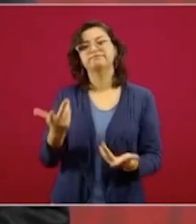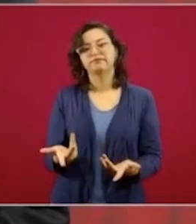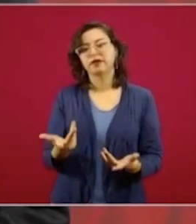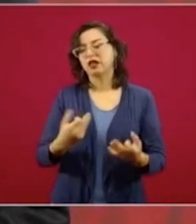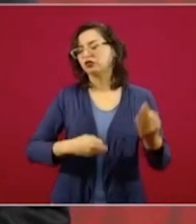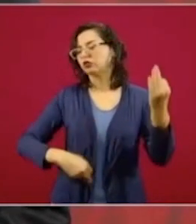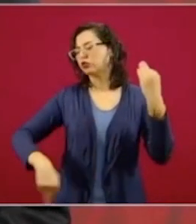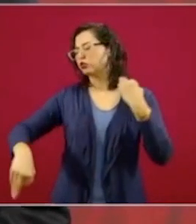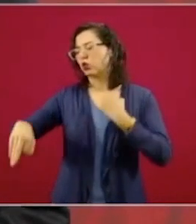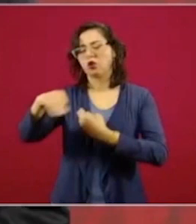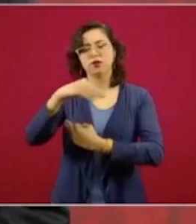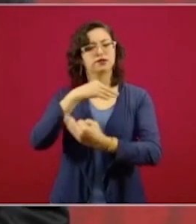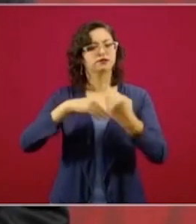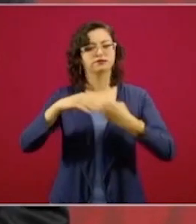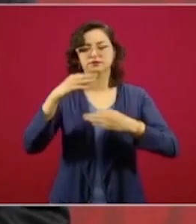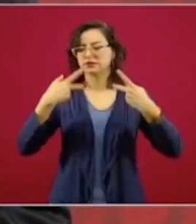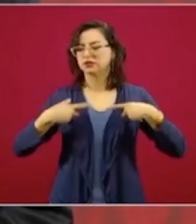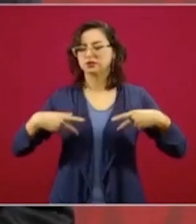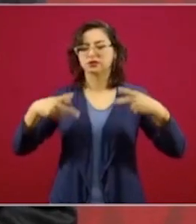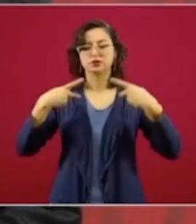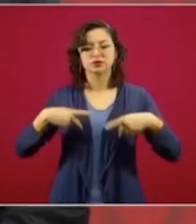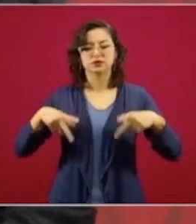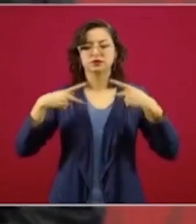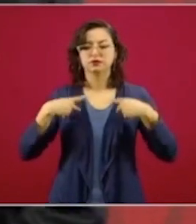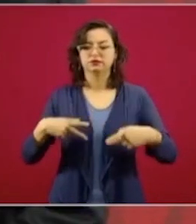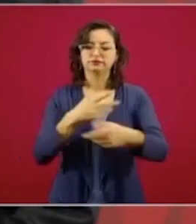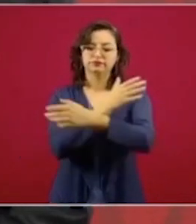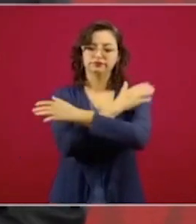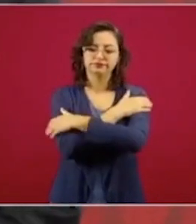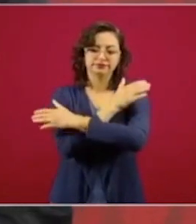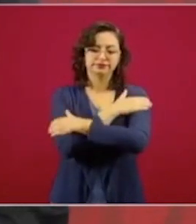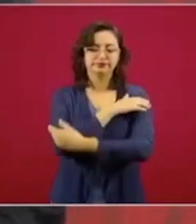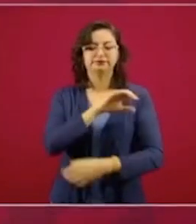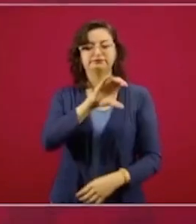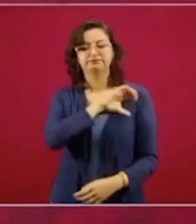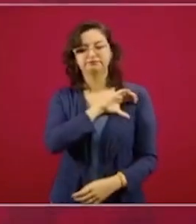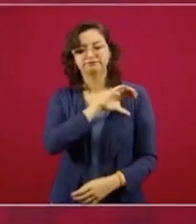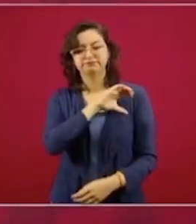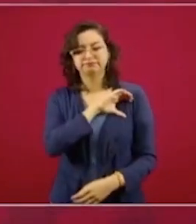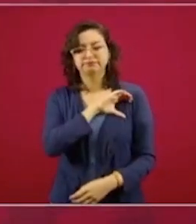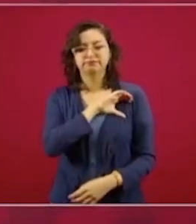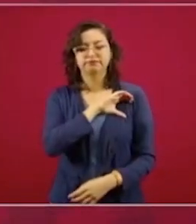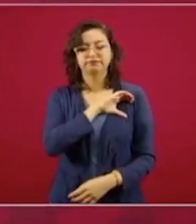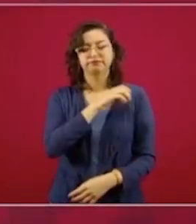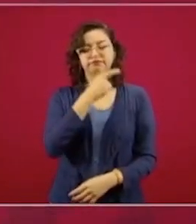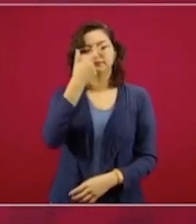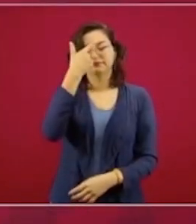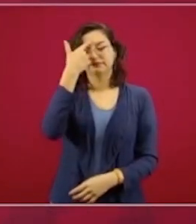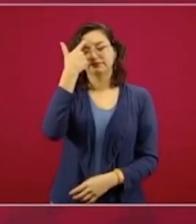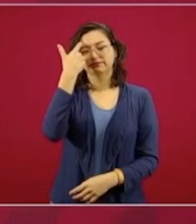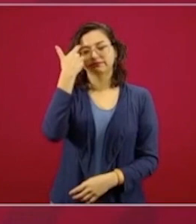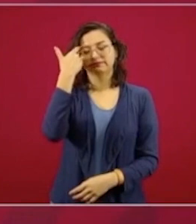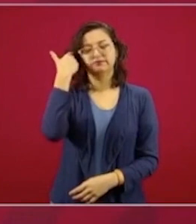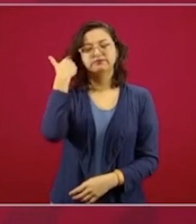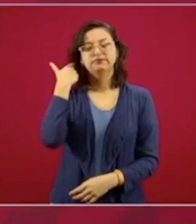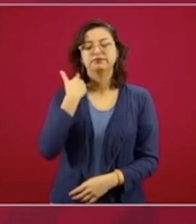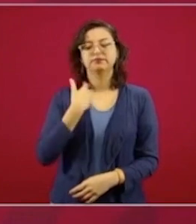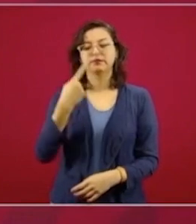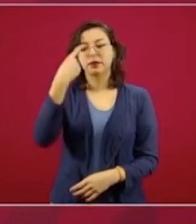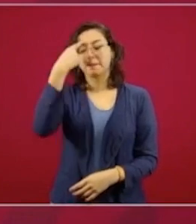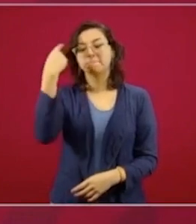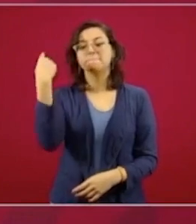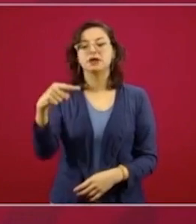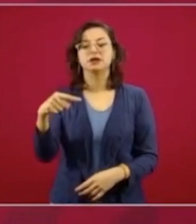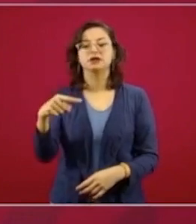en nuestro abrazo fraterno para